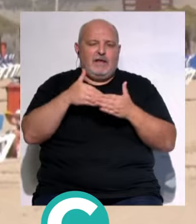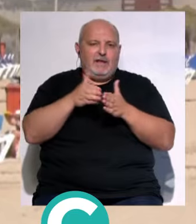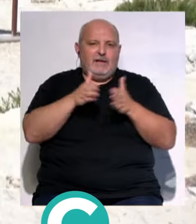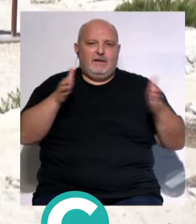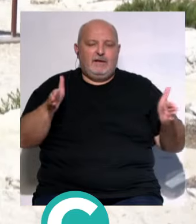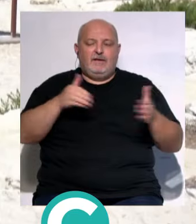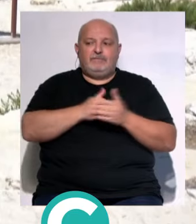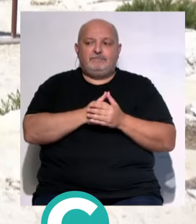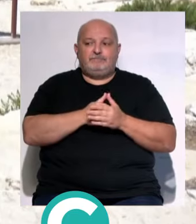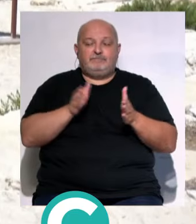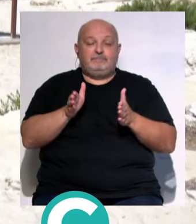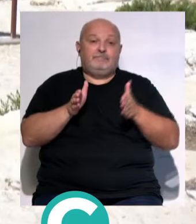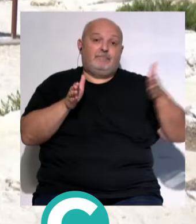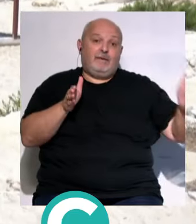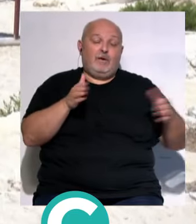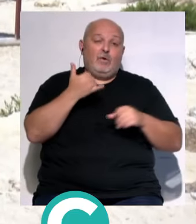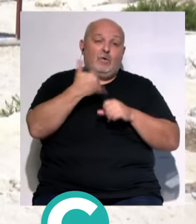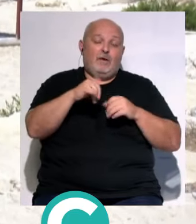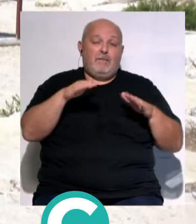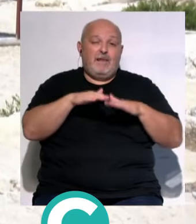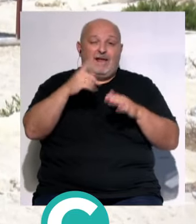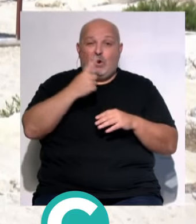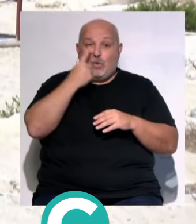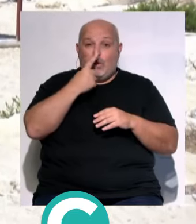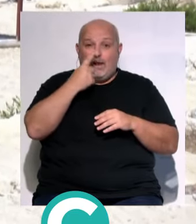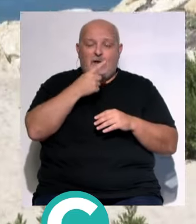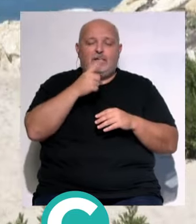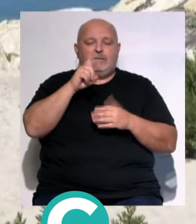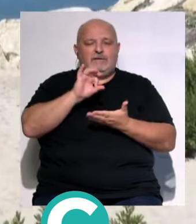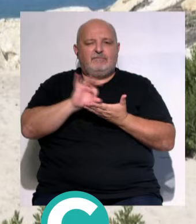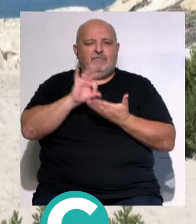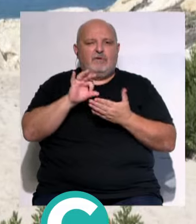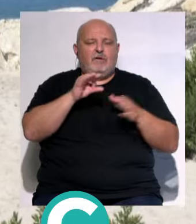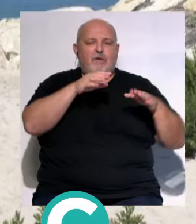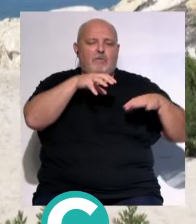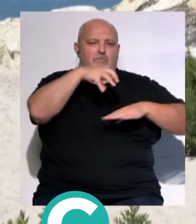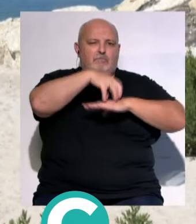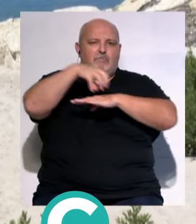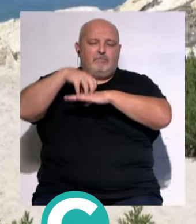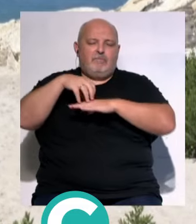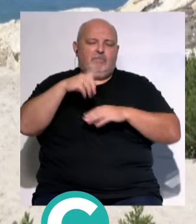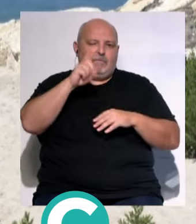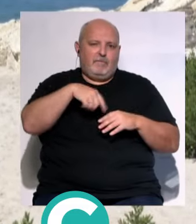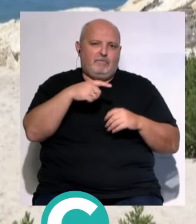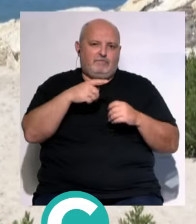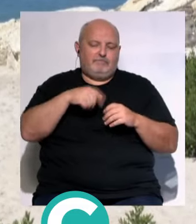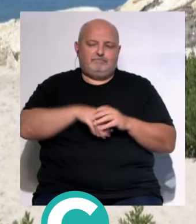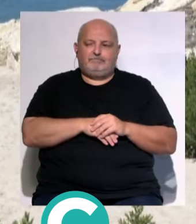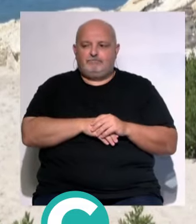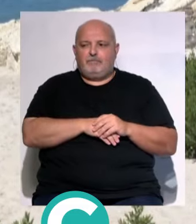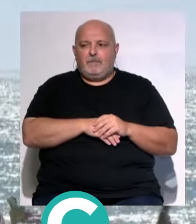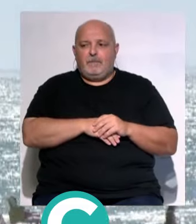Caracolás. Mientras que, por último, en la playa de Cortadura... ...estarán en servicio los dos módulos de Balneario... ...y el del Chato.